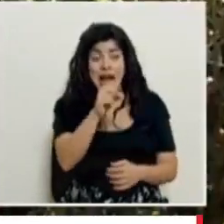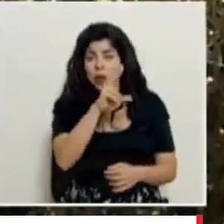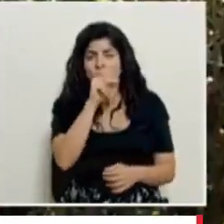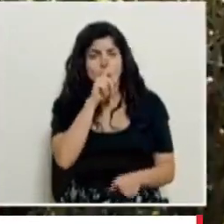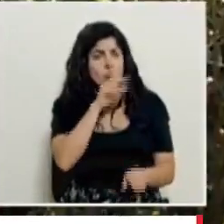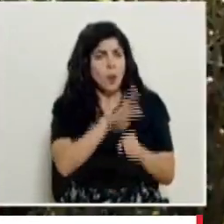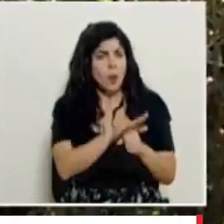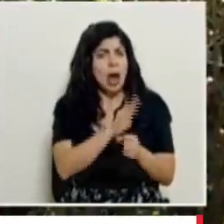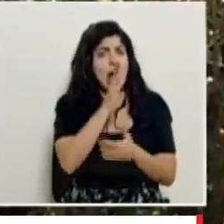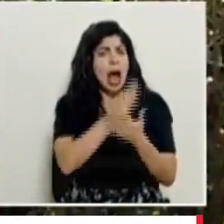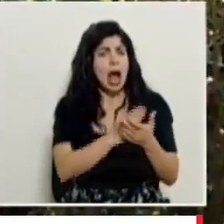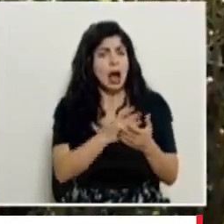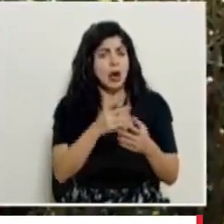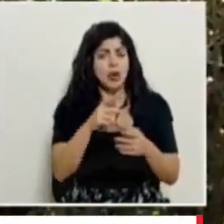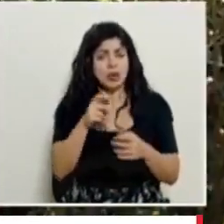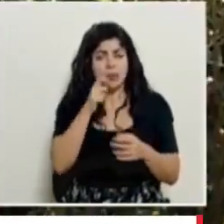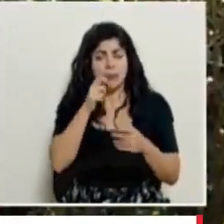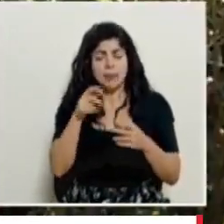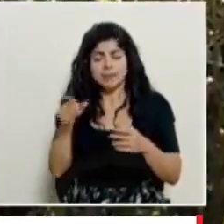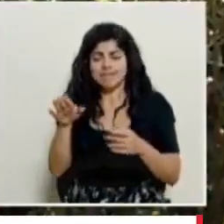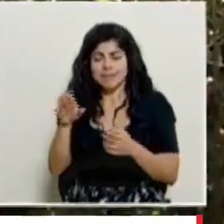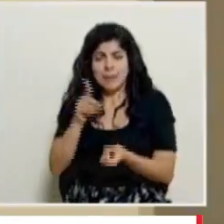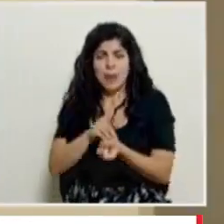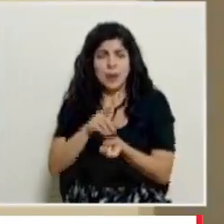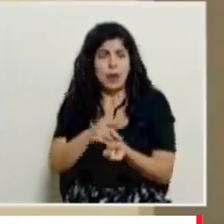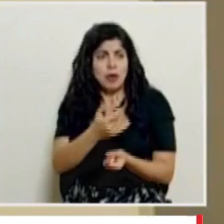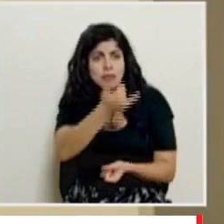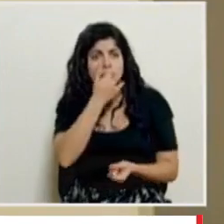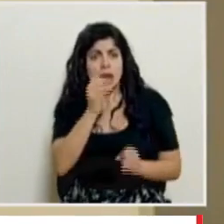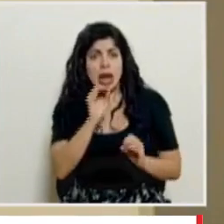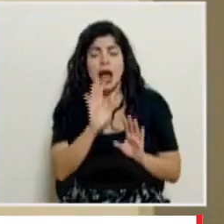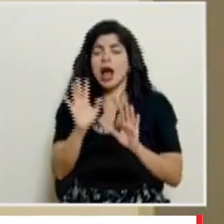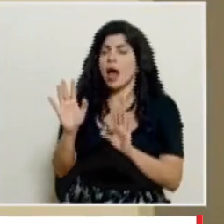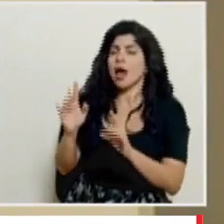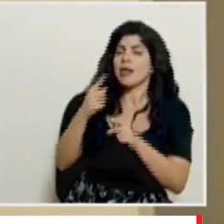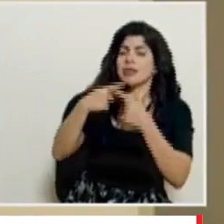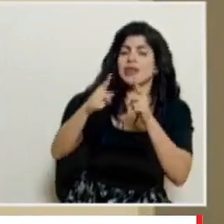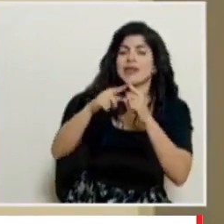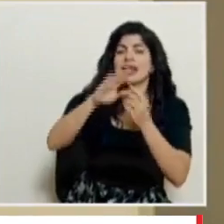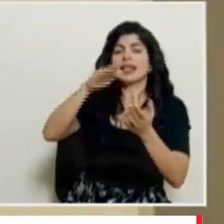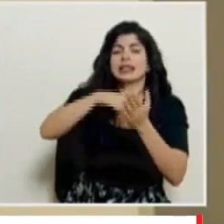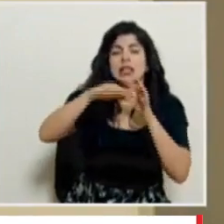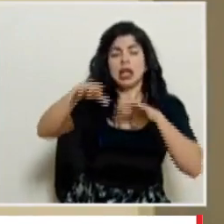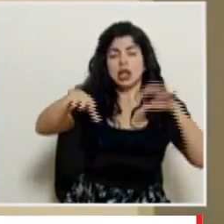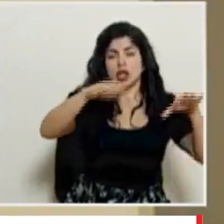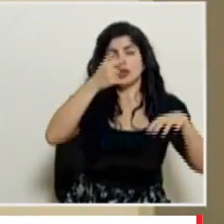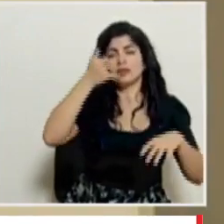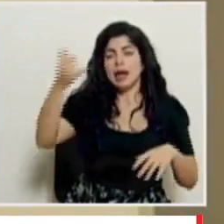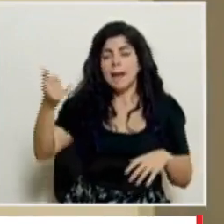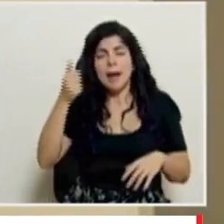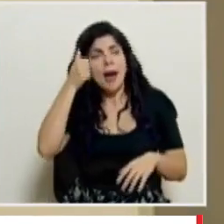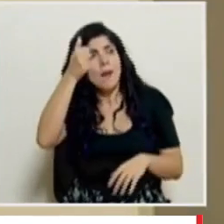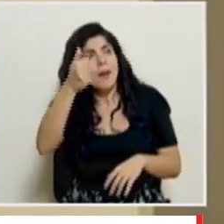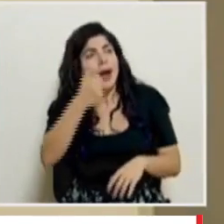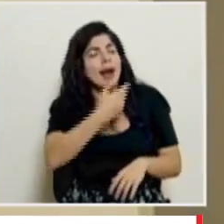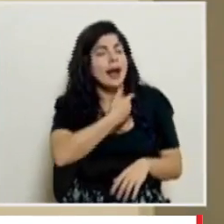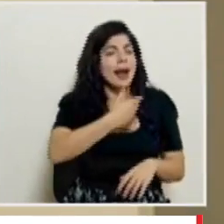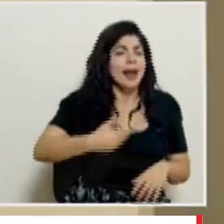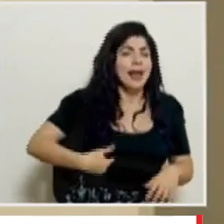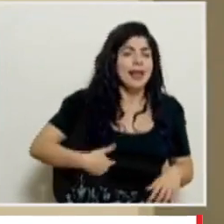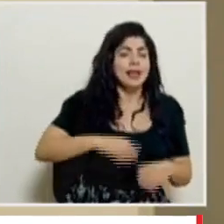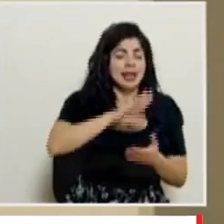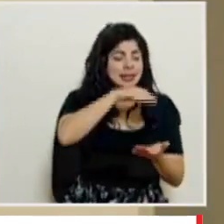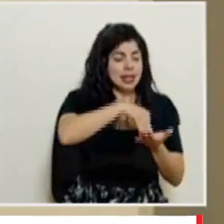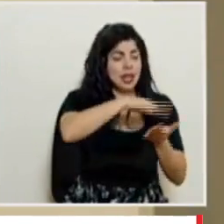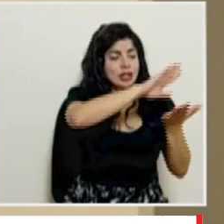cumpliendo o hay colegas que no han sido ni siquiera notificados se están llamando de diferentes centros se llama de Alajuela se llama de Heredia se establecieron puntos de